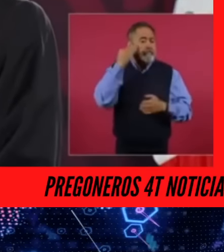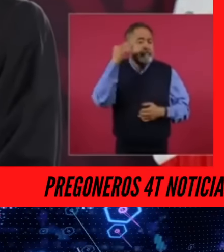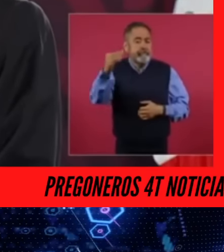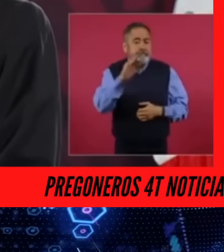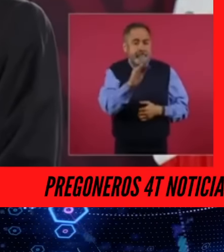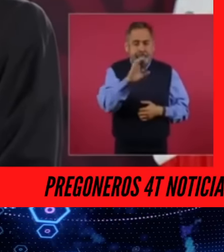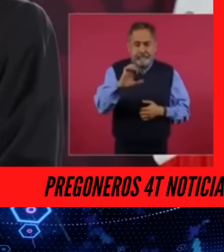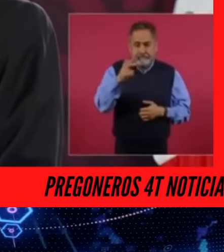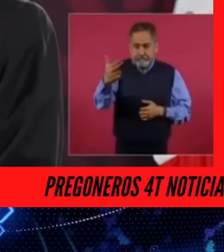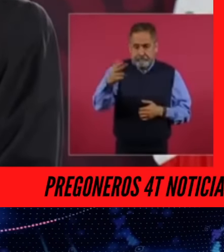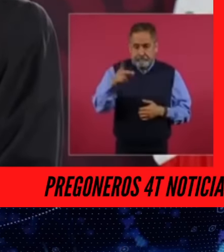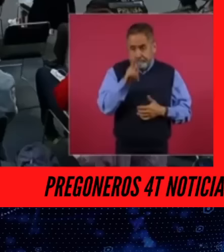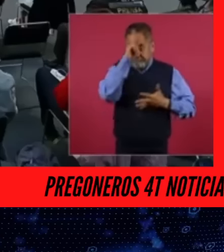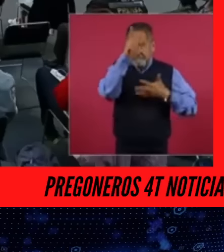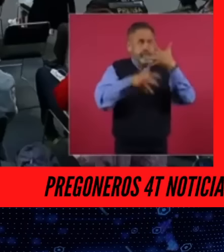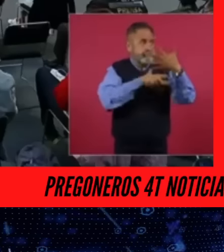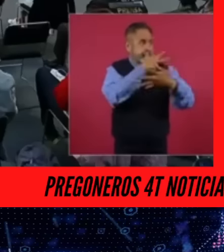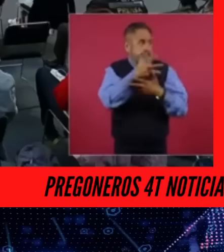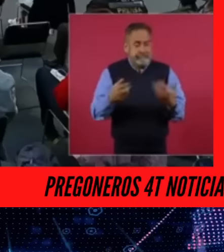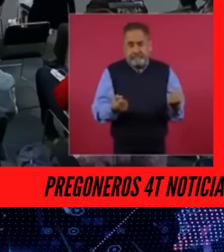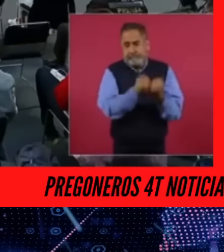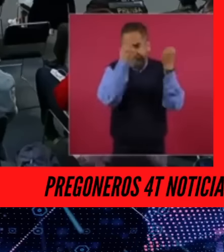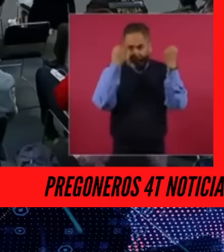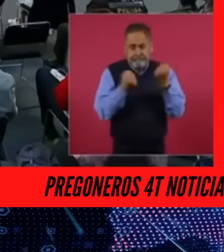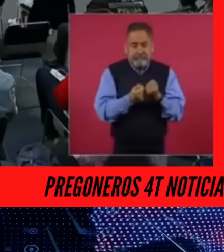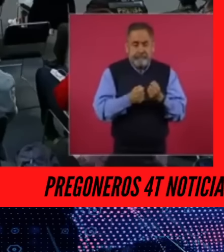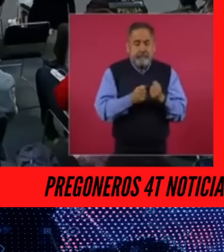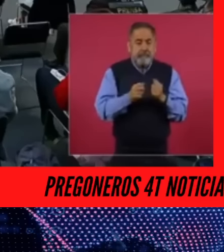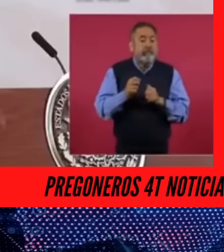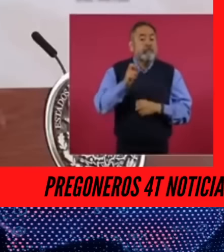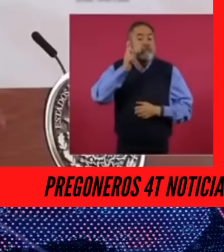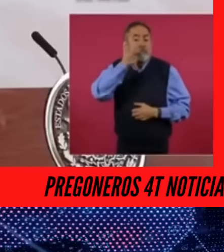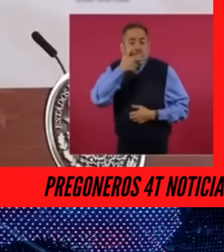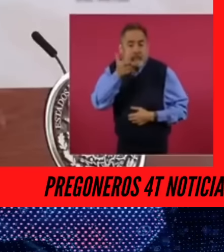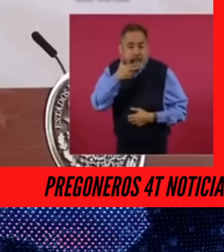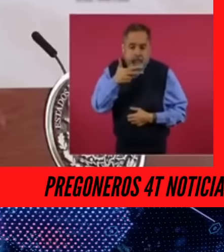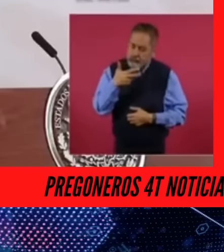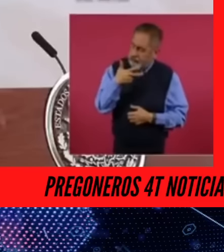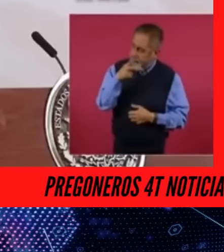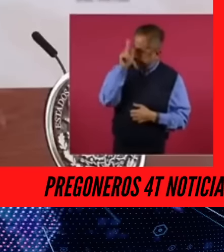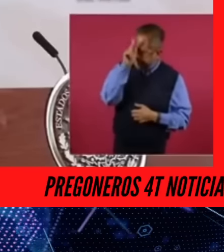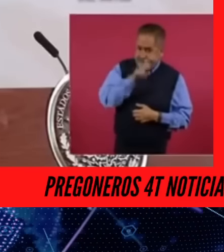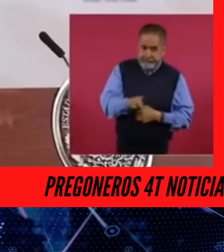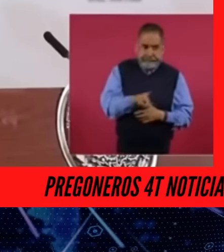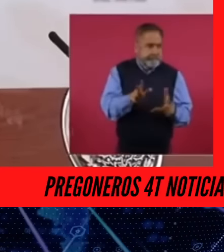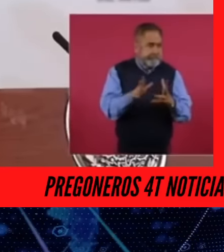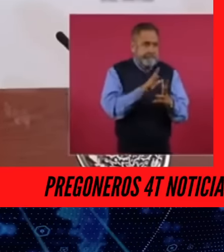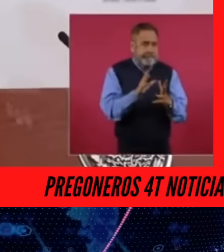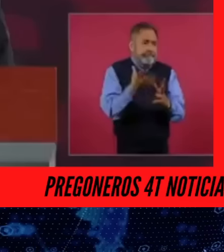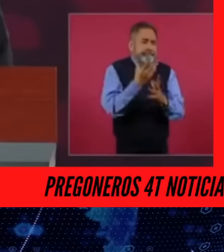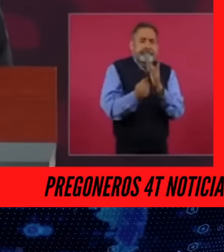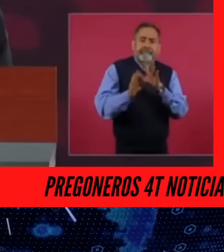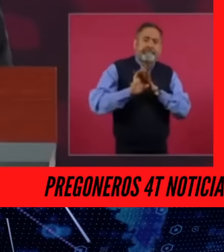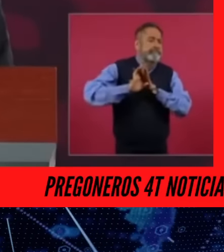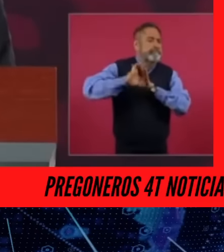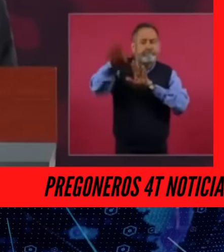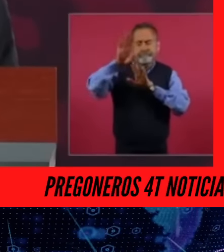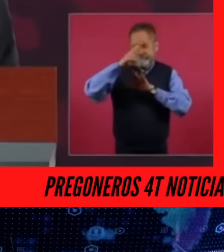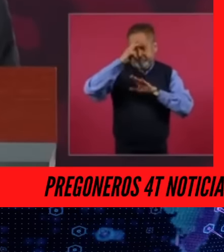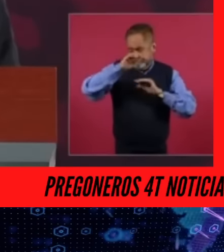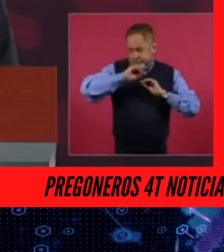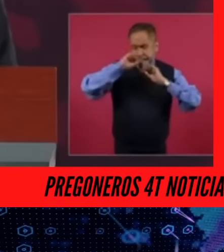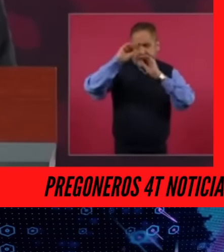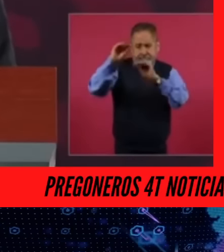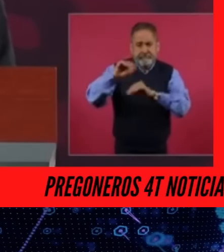para Preboneros 4T Noticias y te agradezco el tiempo que me regalaste para ver este video, y nos estamos viendo en una nueva transmisión, y recuerden amigos,